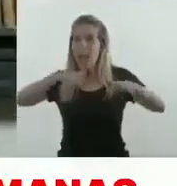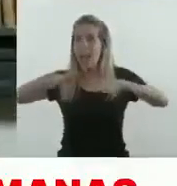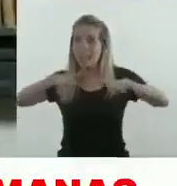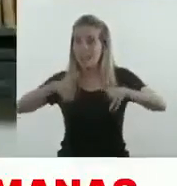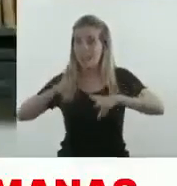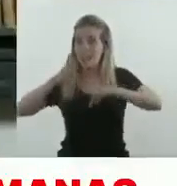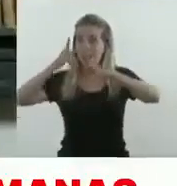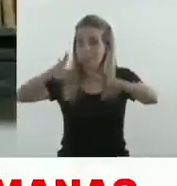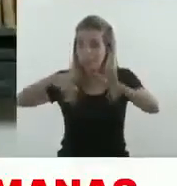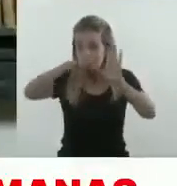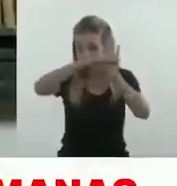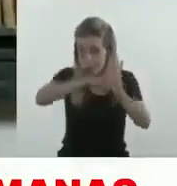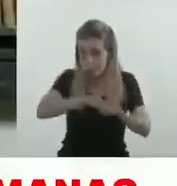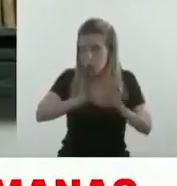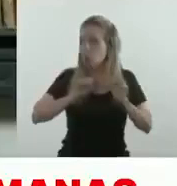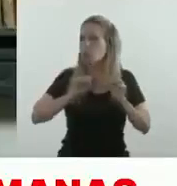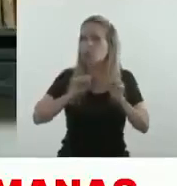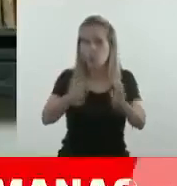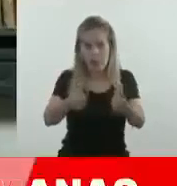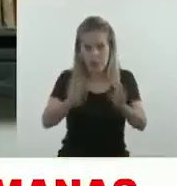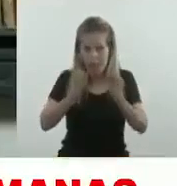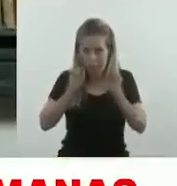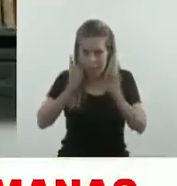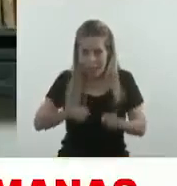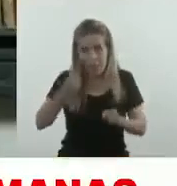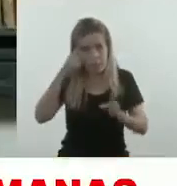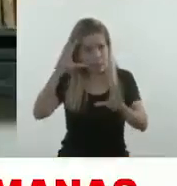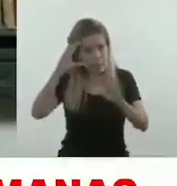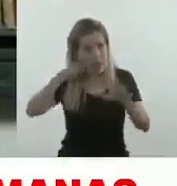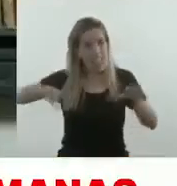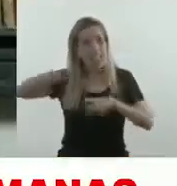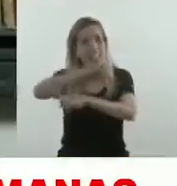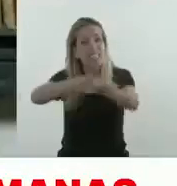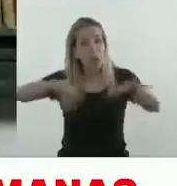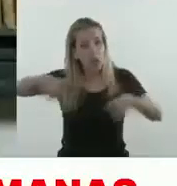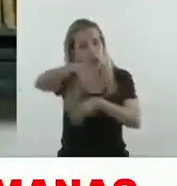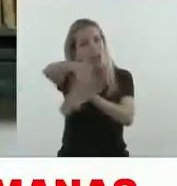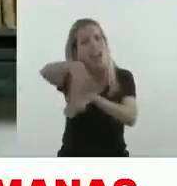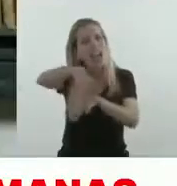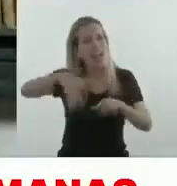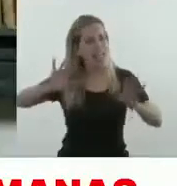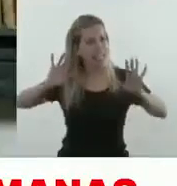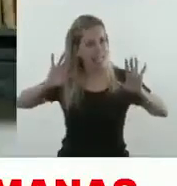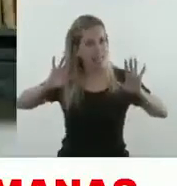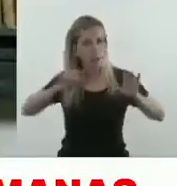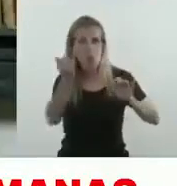actividades que he mencionado, incluyendo la circulación por las calles.